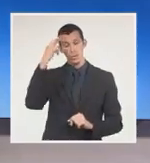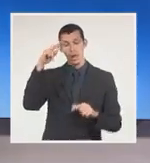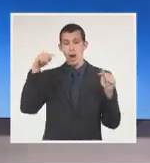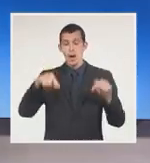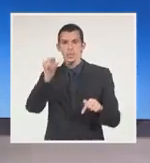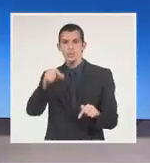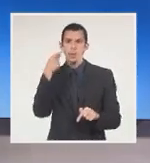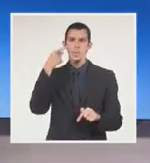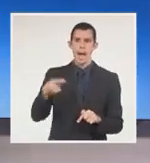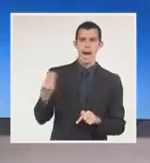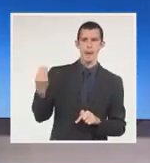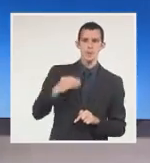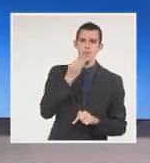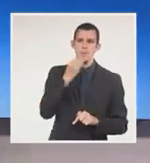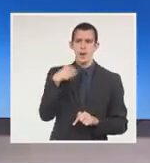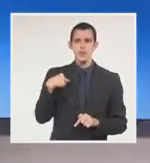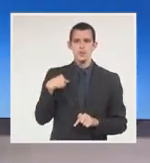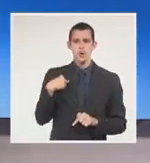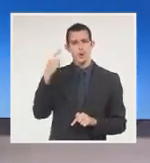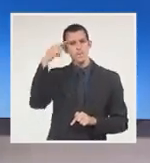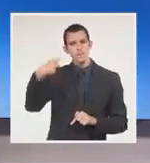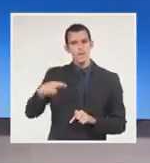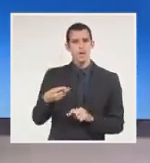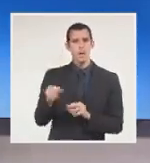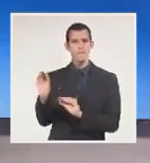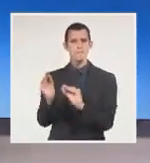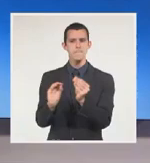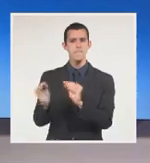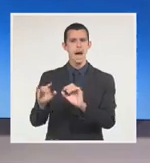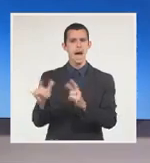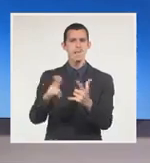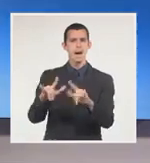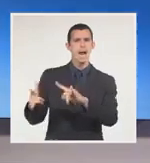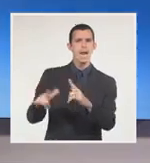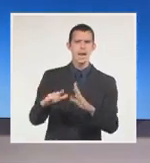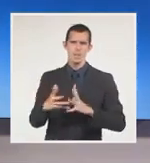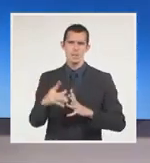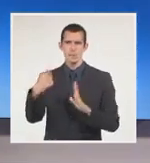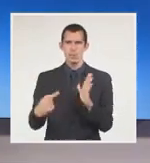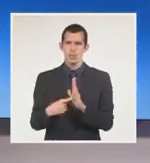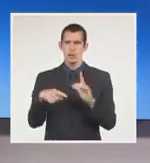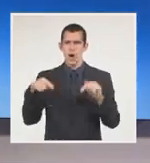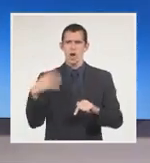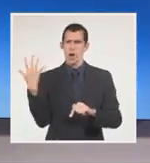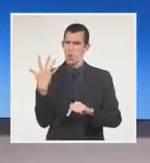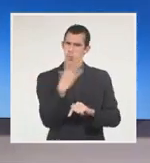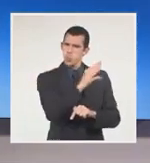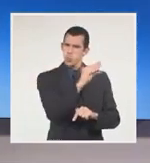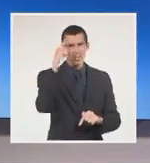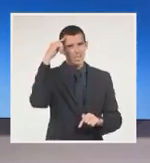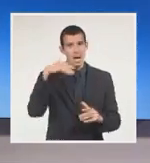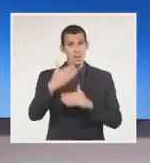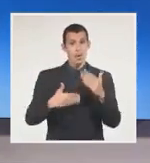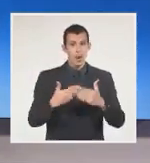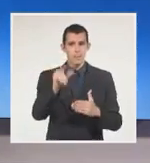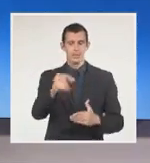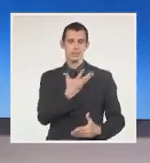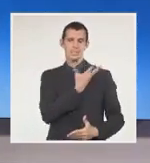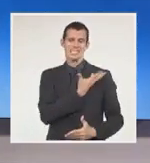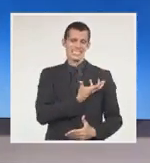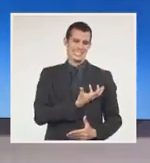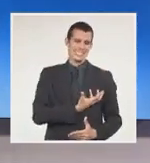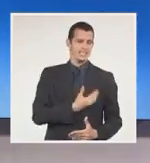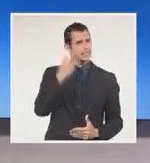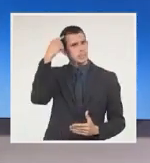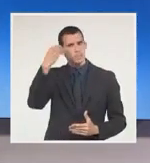y que lo están haciendo, durante todos estos días. Los clamores populares, el sentir de un pueblo, el de